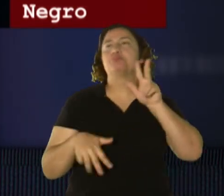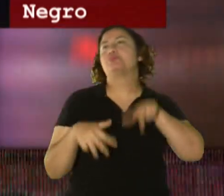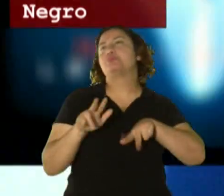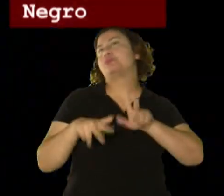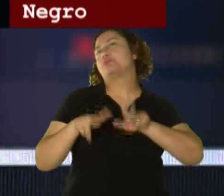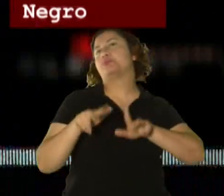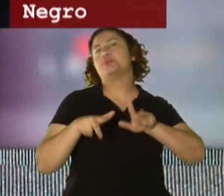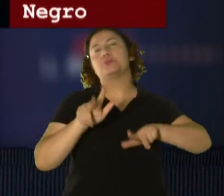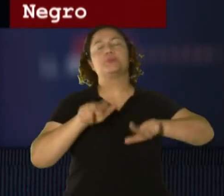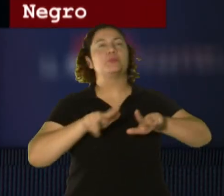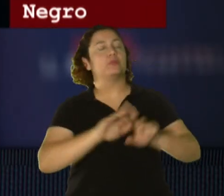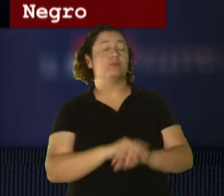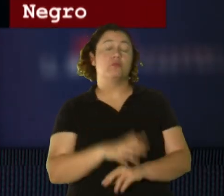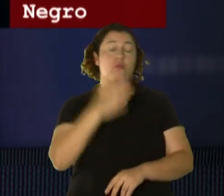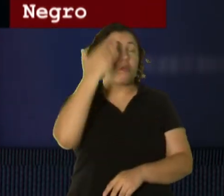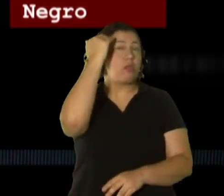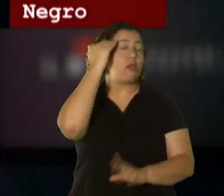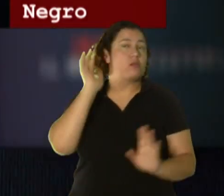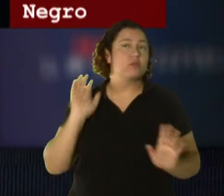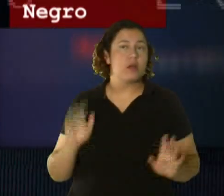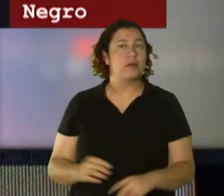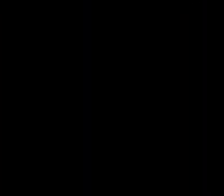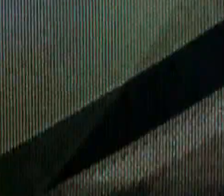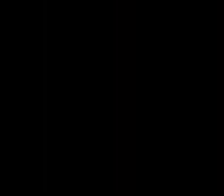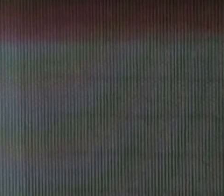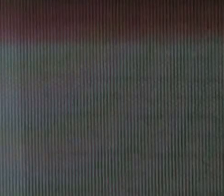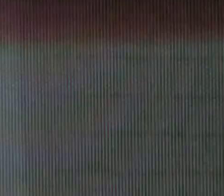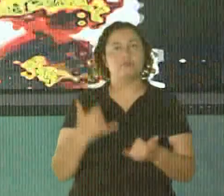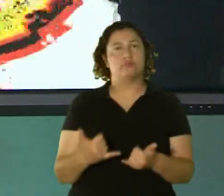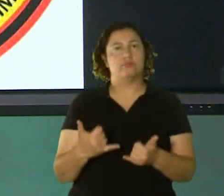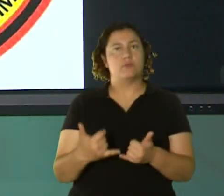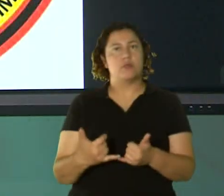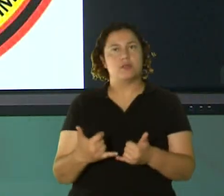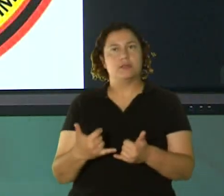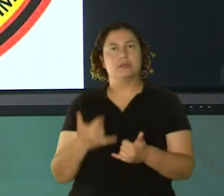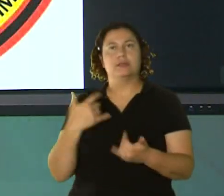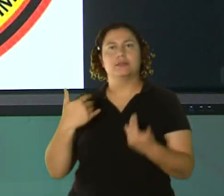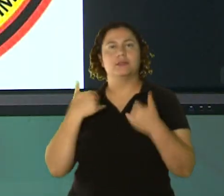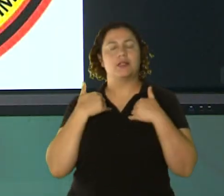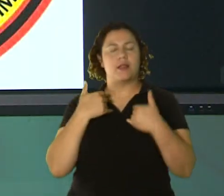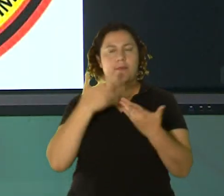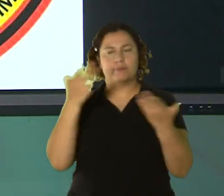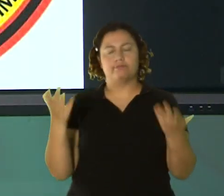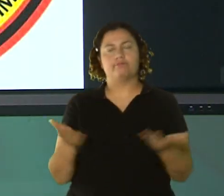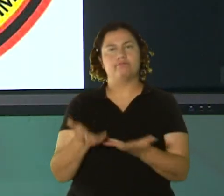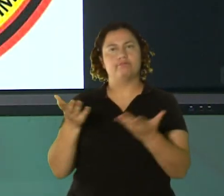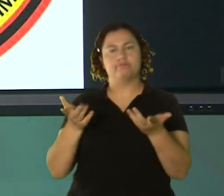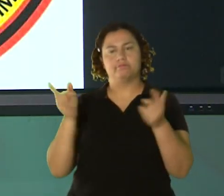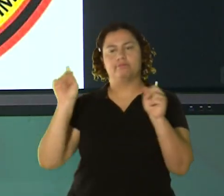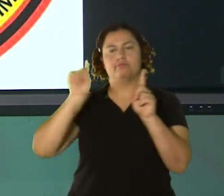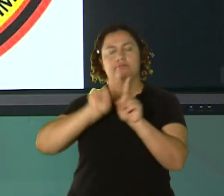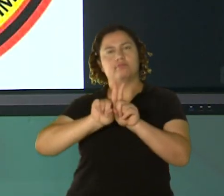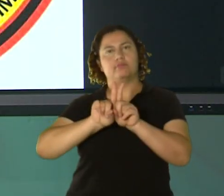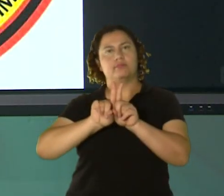Ya lo sabes. Bueno, damas y caballeros. Y nos complace tener la presencia aquí del